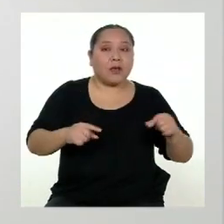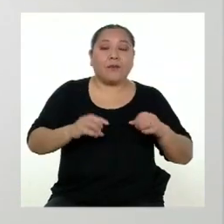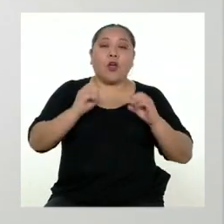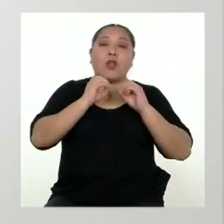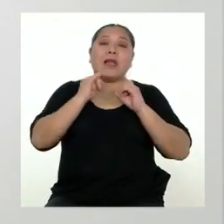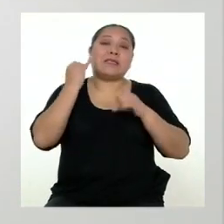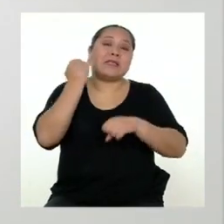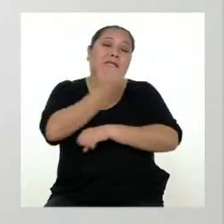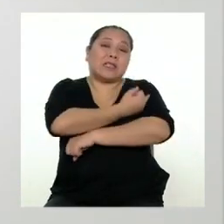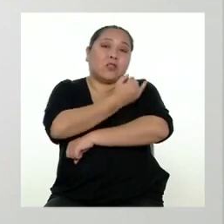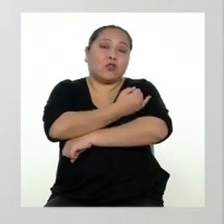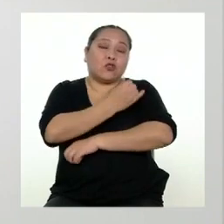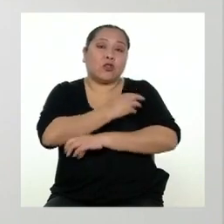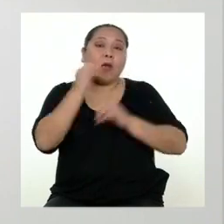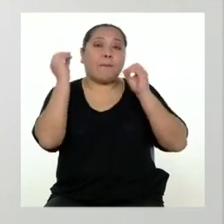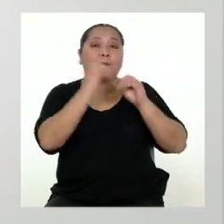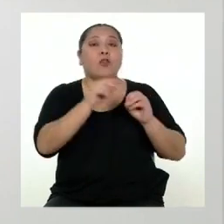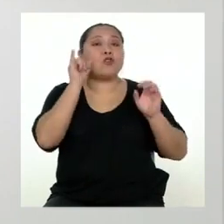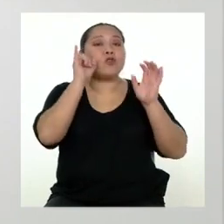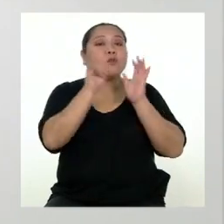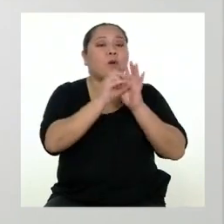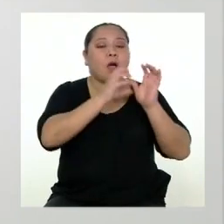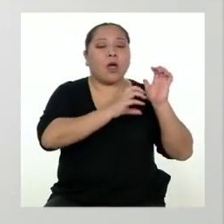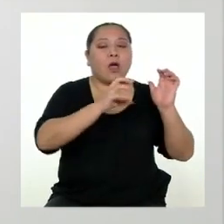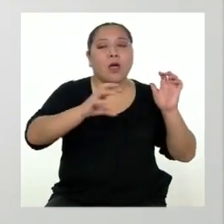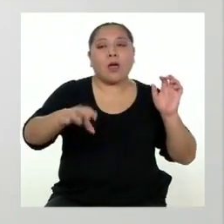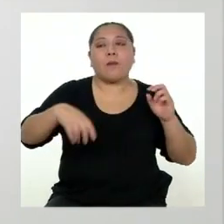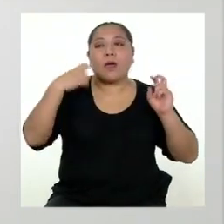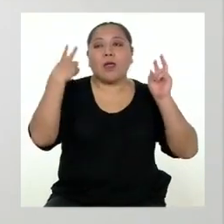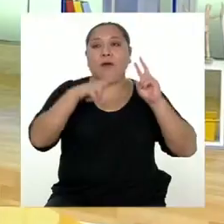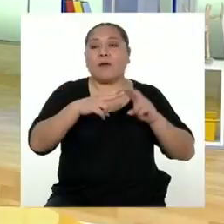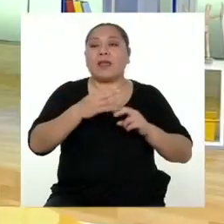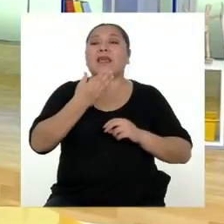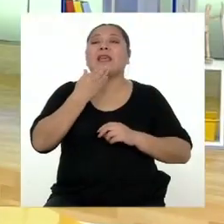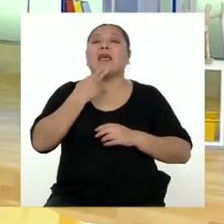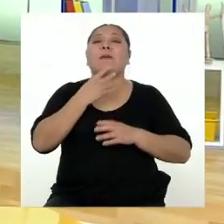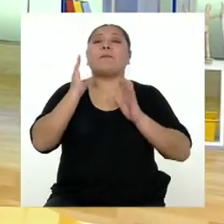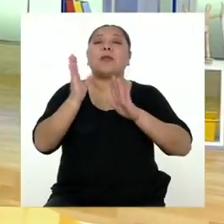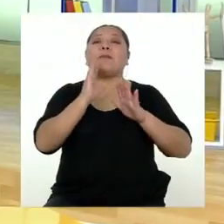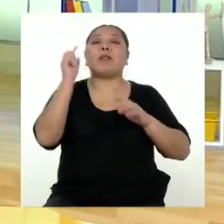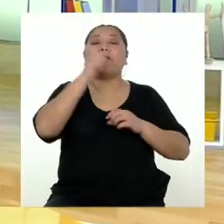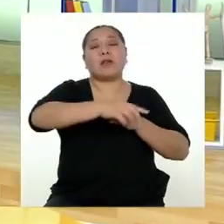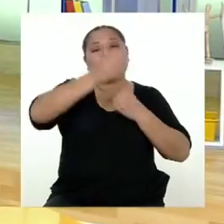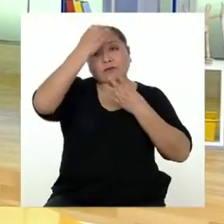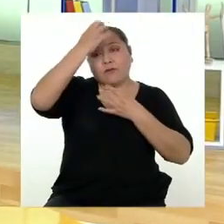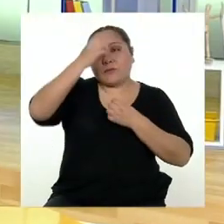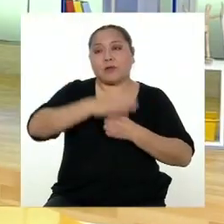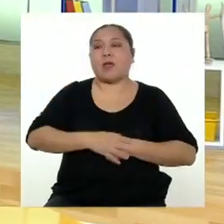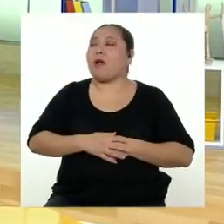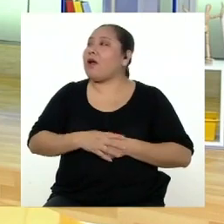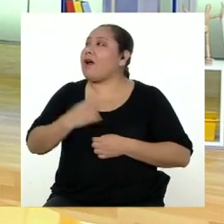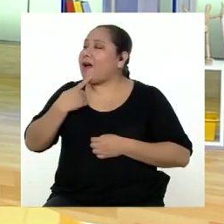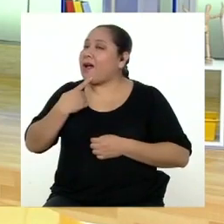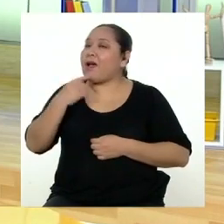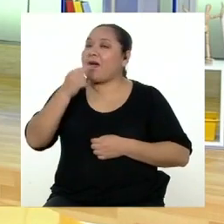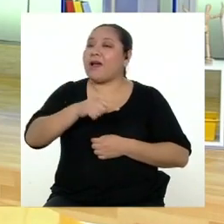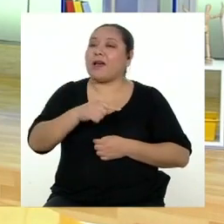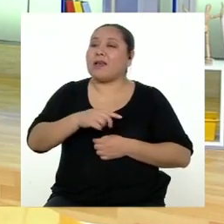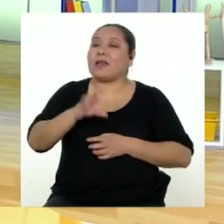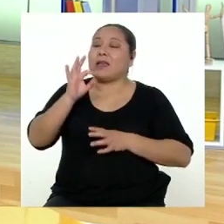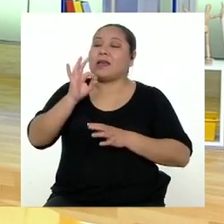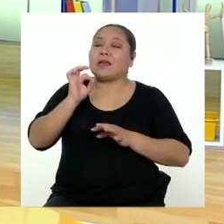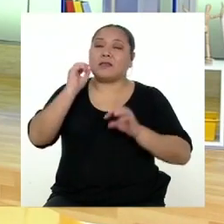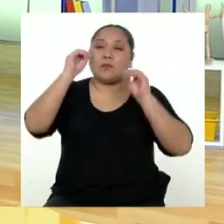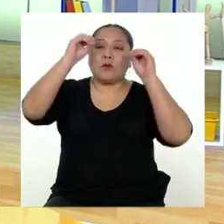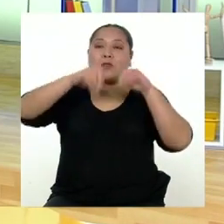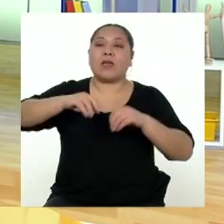o instituciones colocan su imagen para dar crédito de su autoría. Entonces, lo justo es colocar la bibliografía.